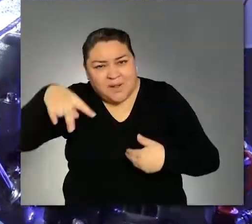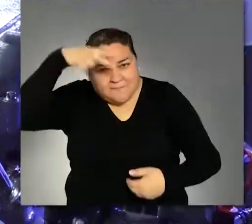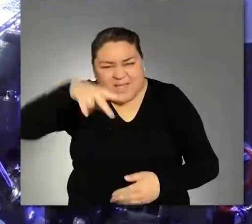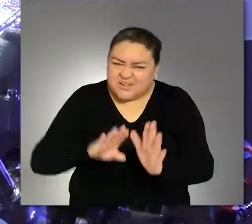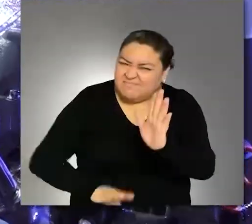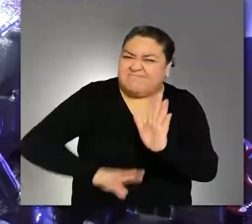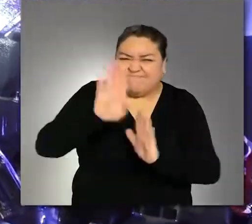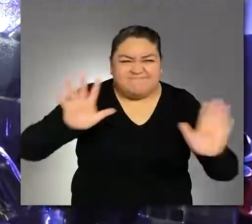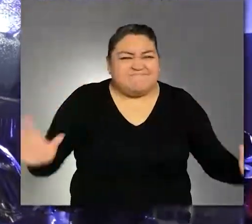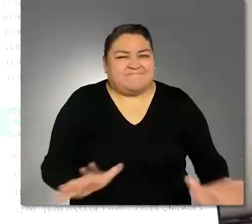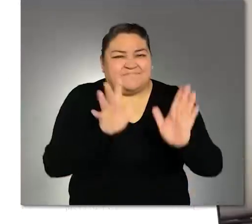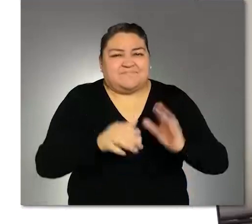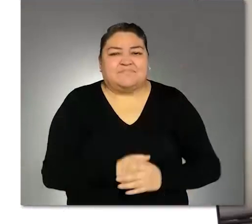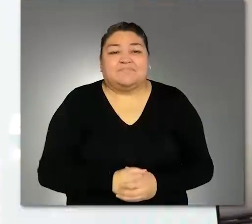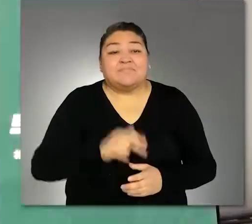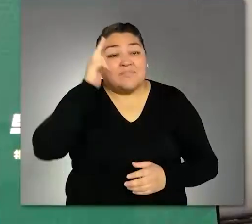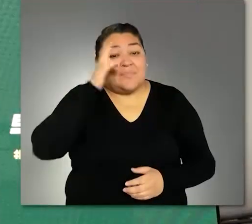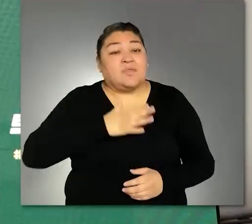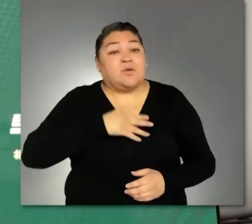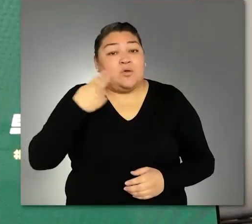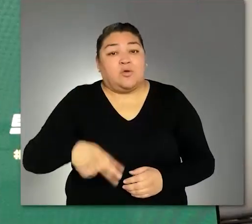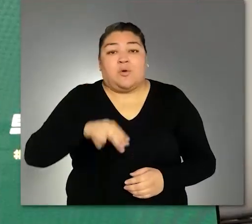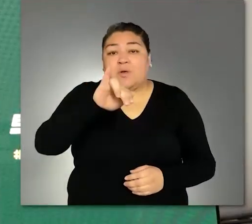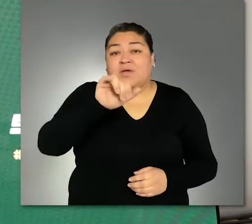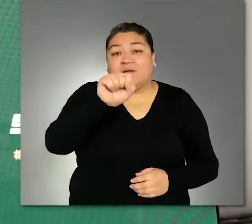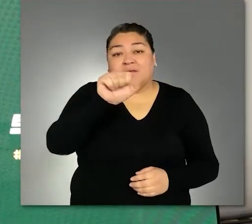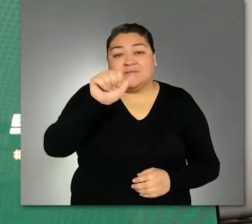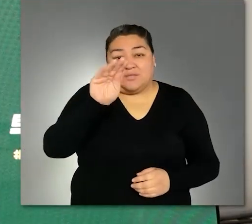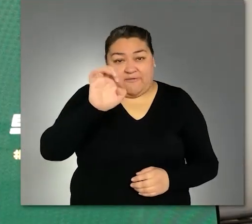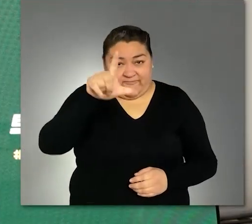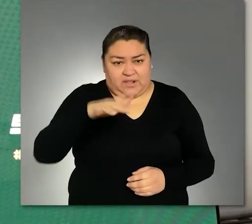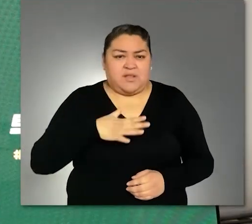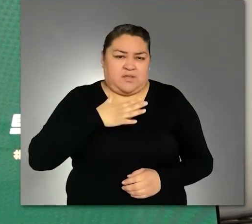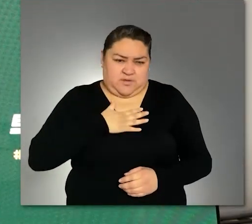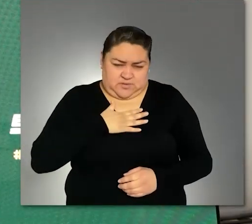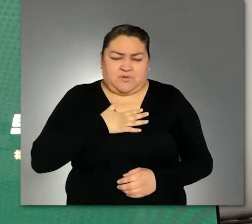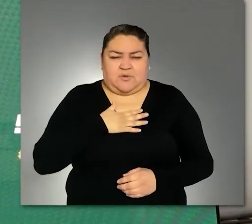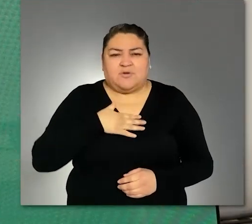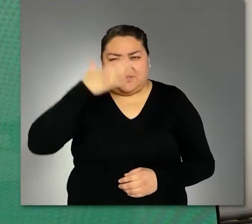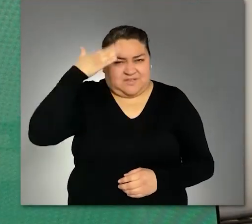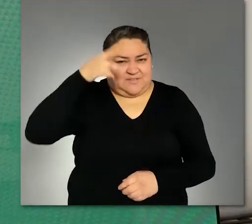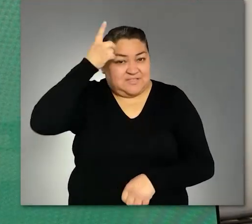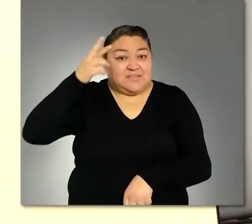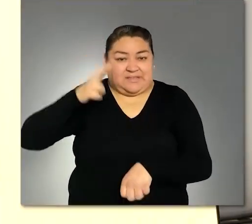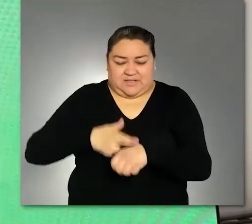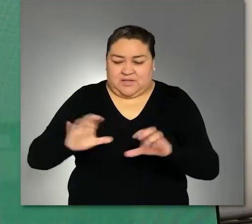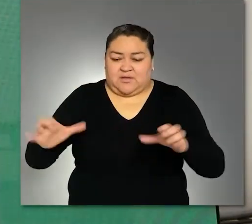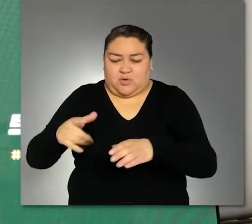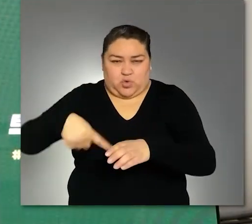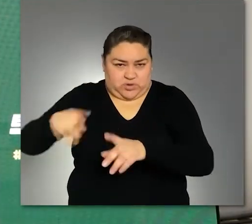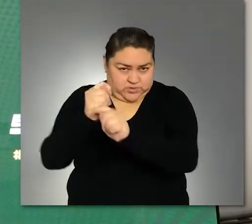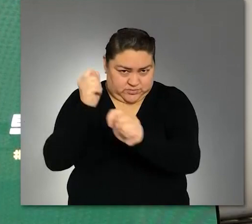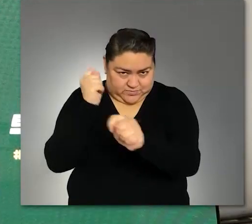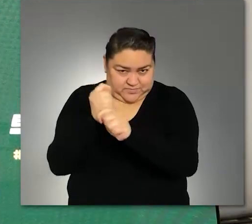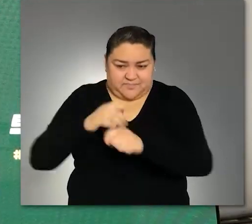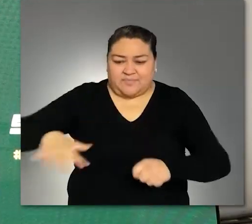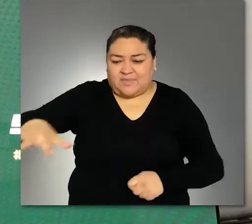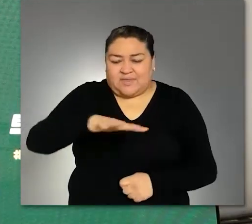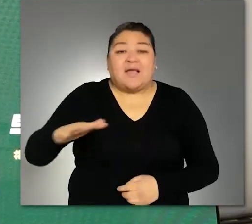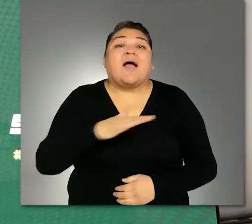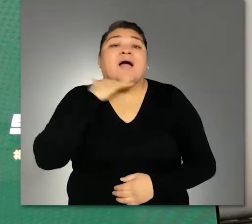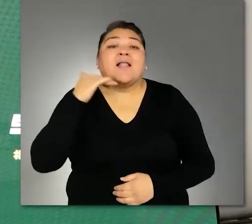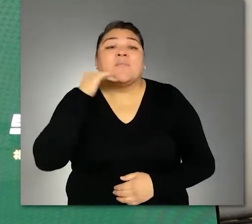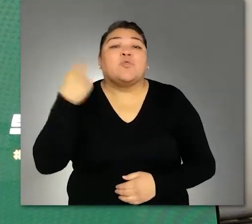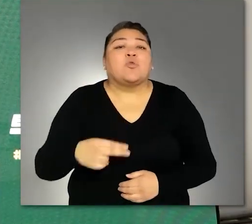impulsando a México. Mi nombre es Isabel von Grisheim, soy directora de un proyecto en transporte público de la